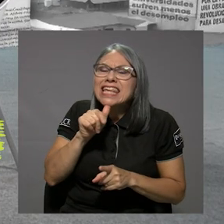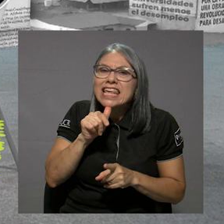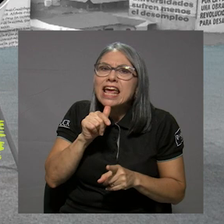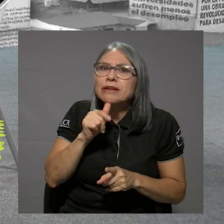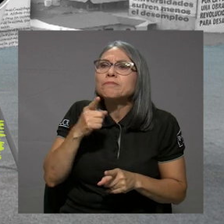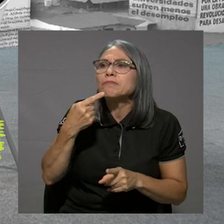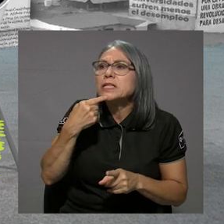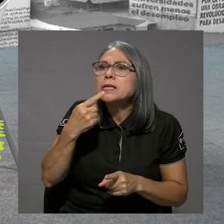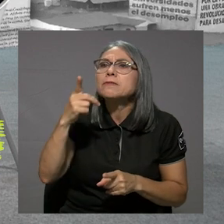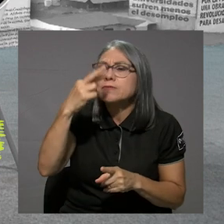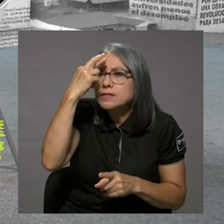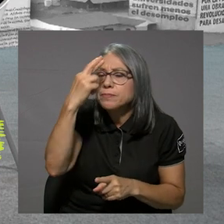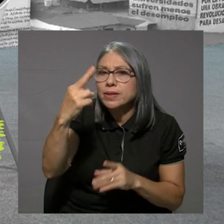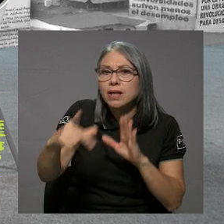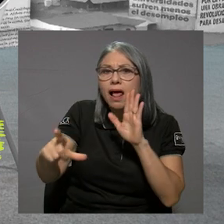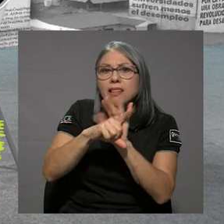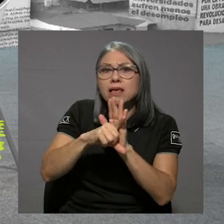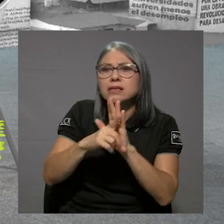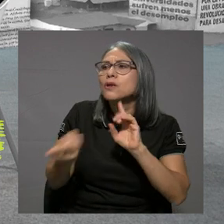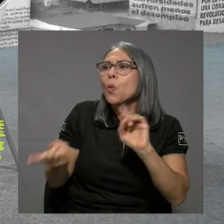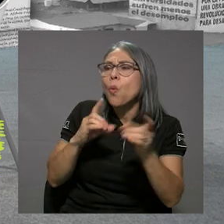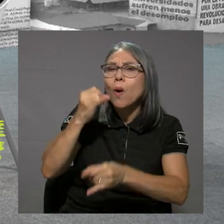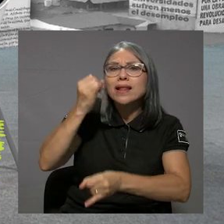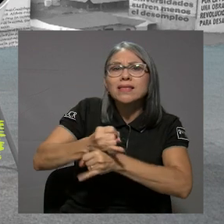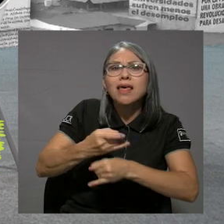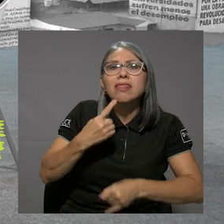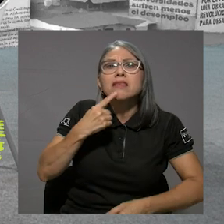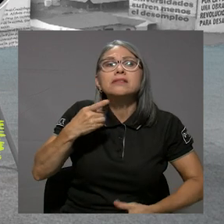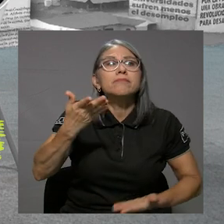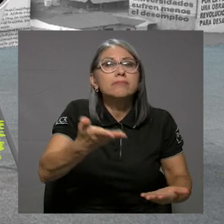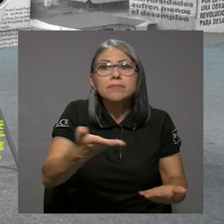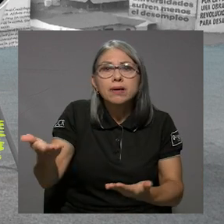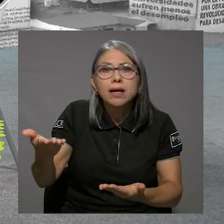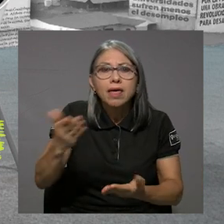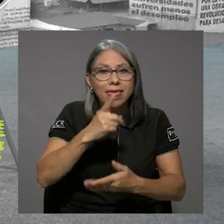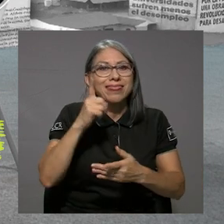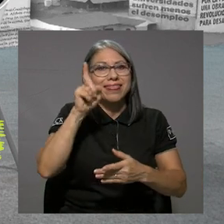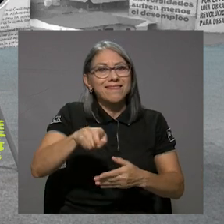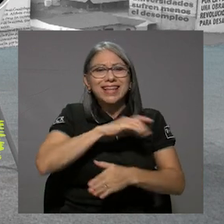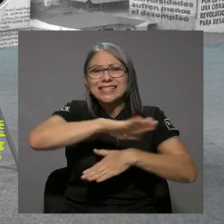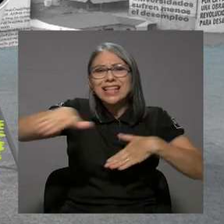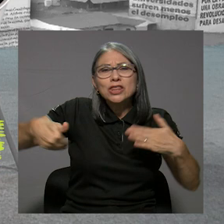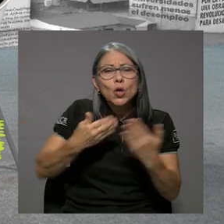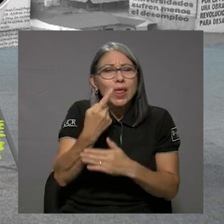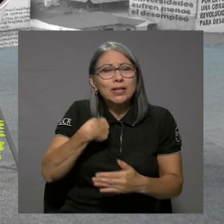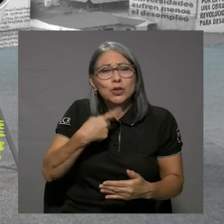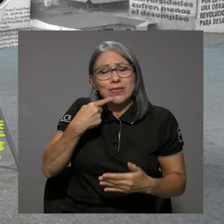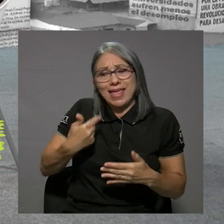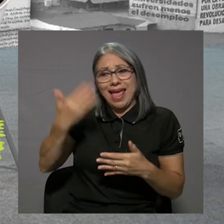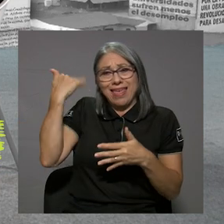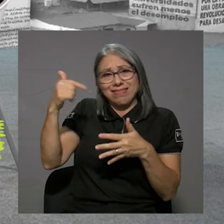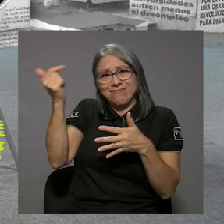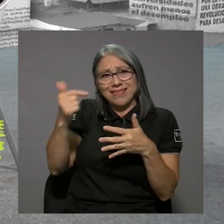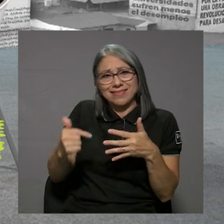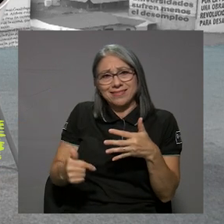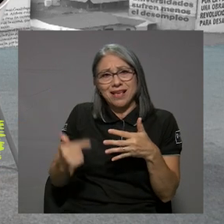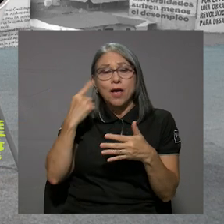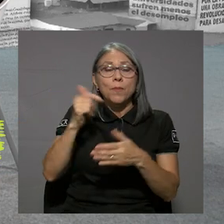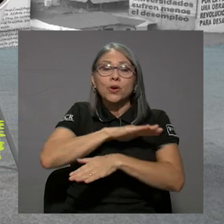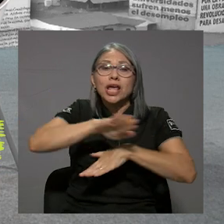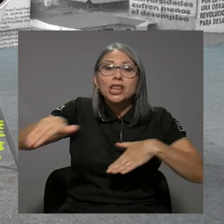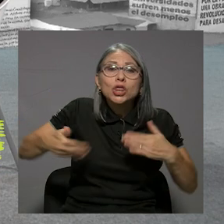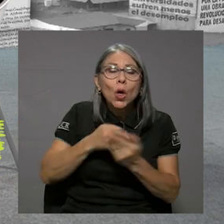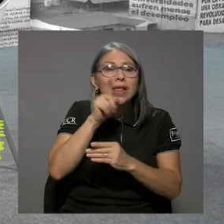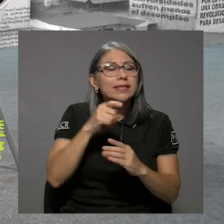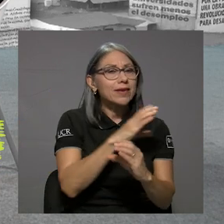respetar estas leyes? ¿Quién? ¿Qué entidad? Deberían ser todas estas que te hice mención, porque todas tienen